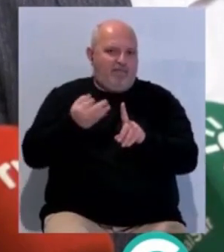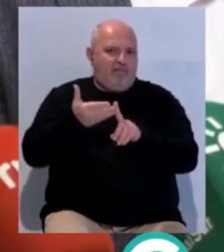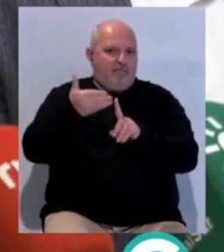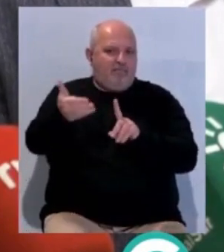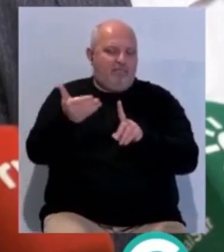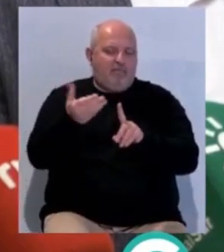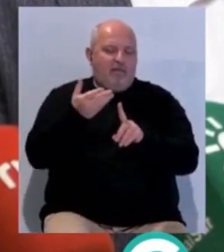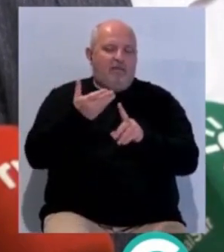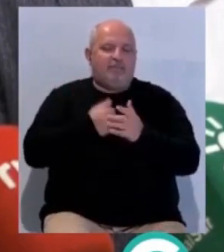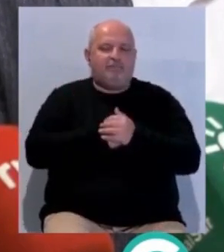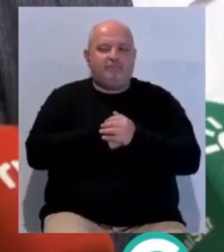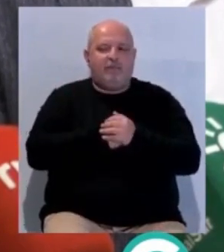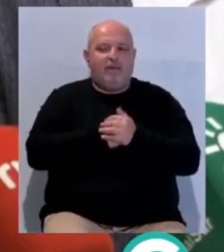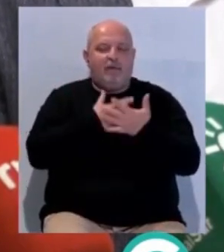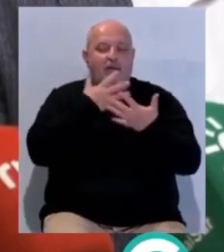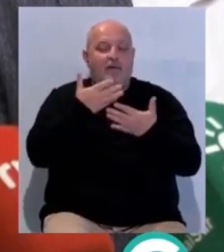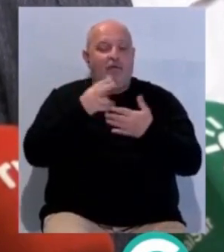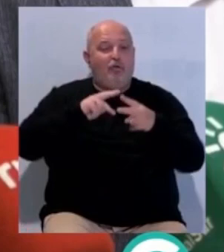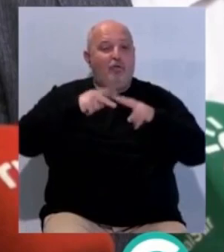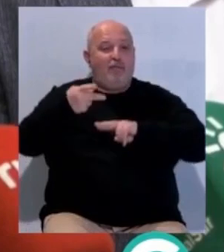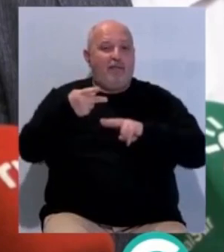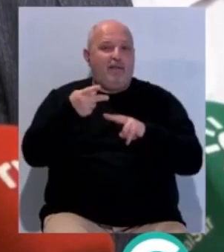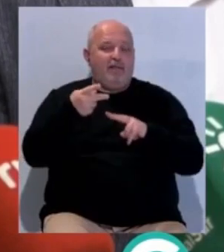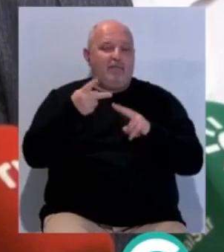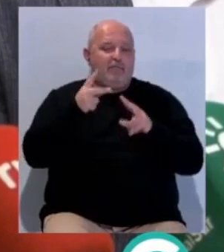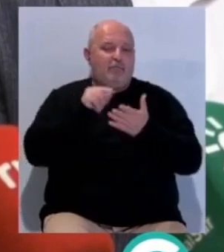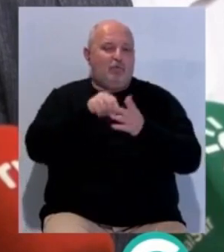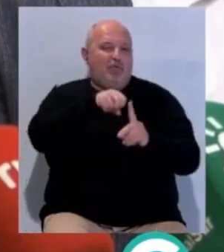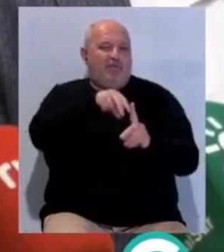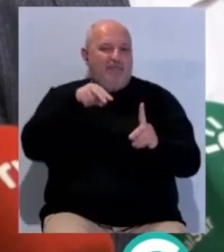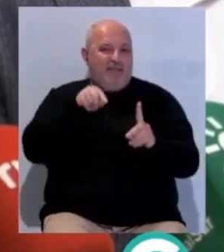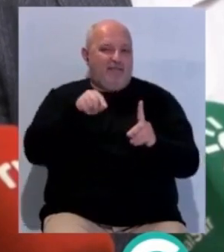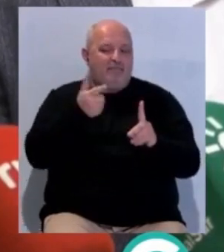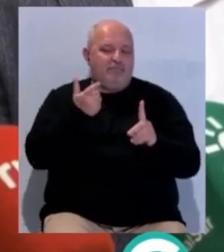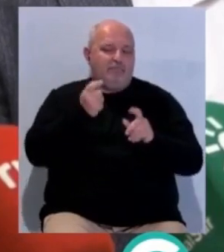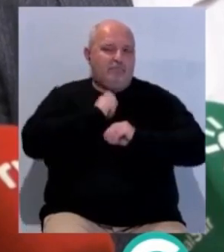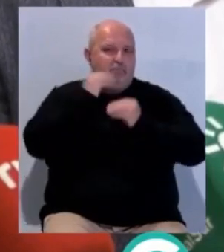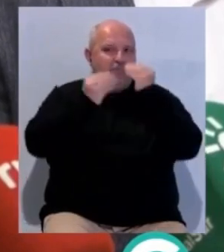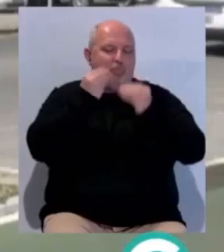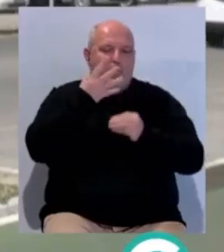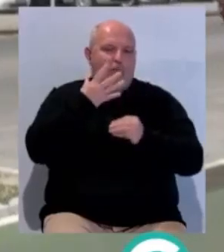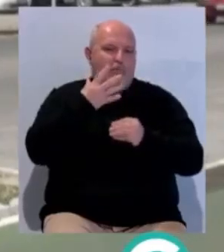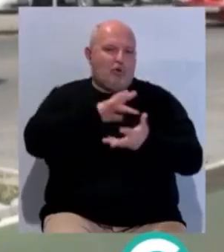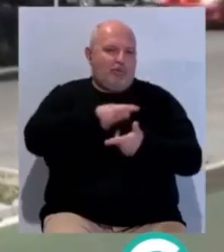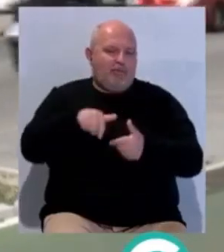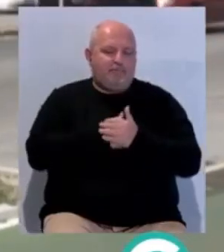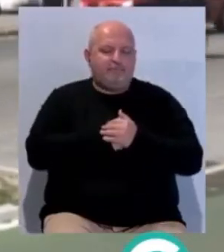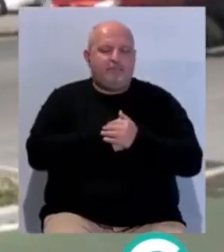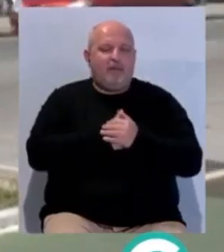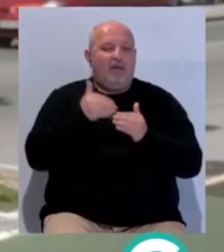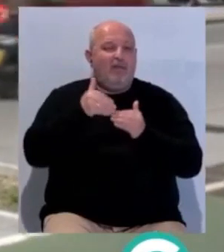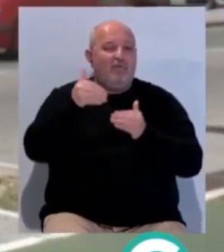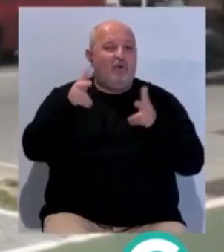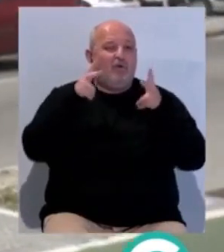a ayudarnos. Y por tanto esa doble visión yo creo que nos hace pensar que es una muy buena noticia. El